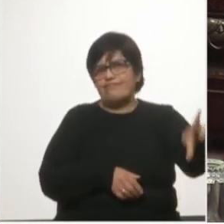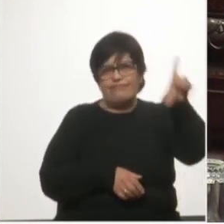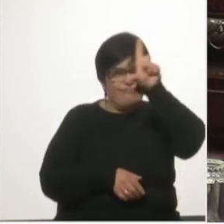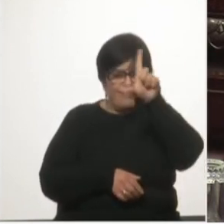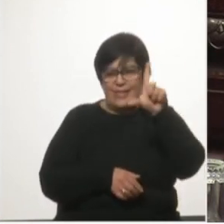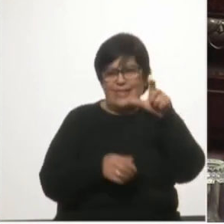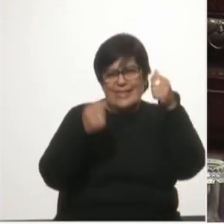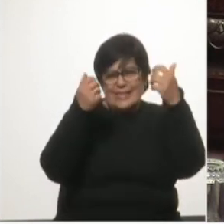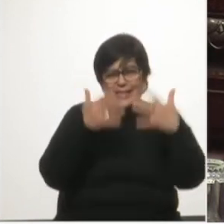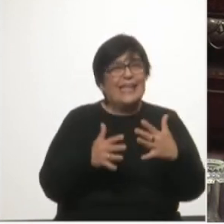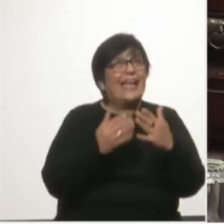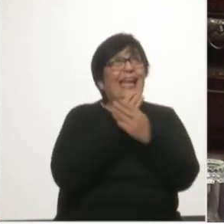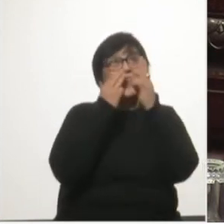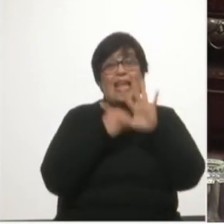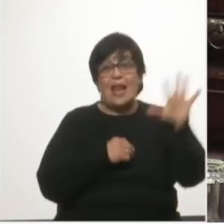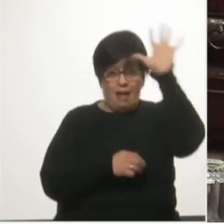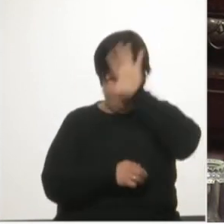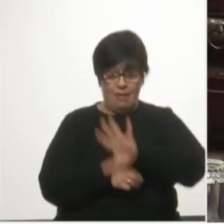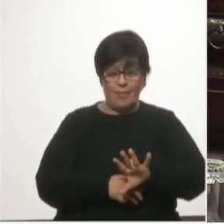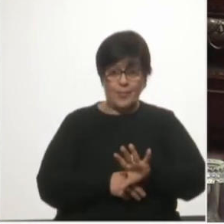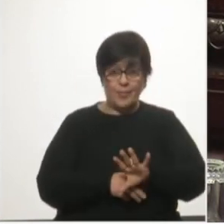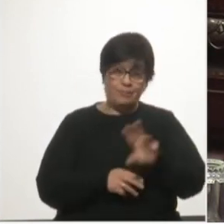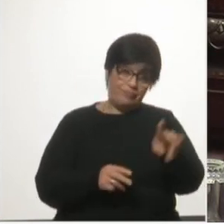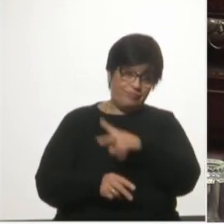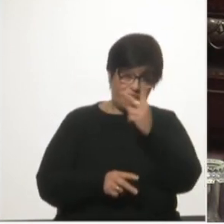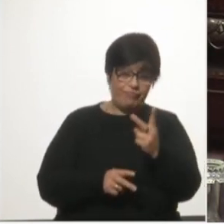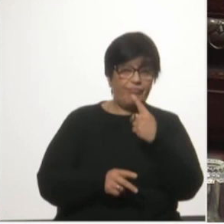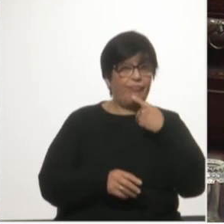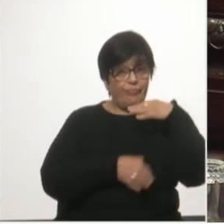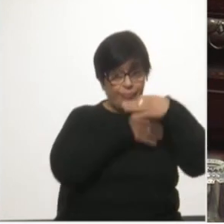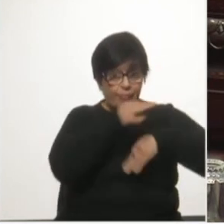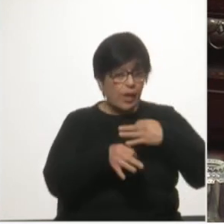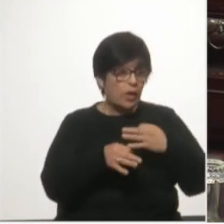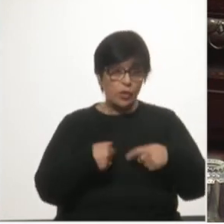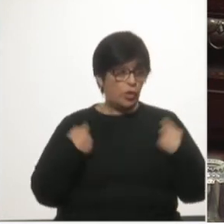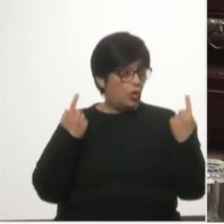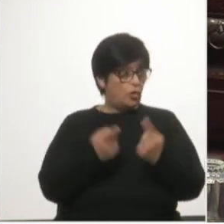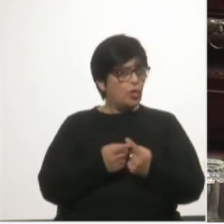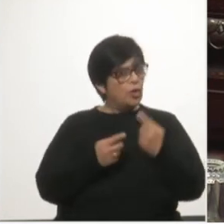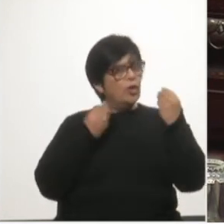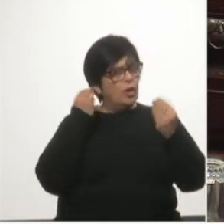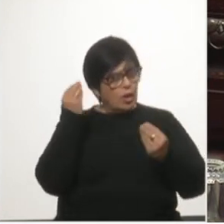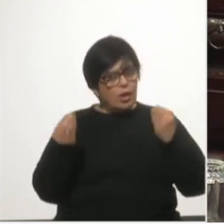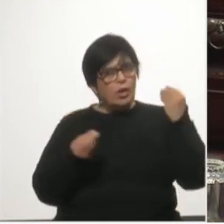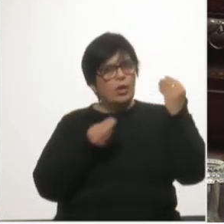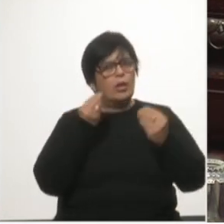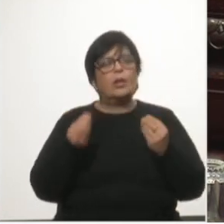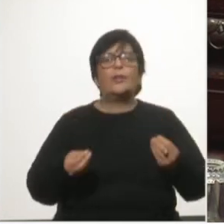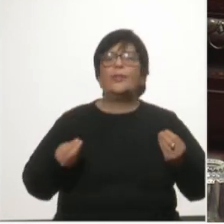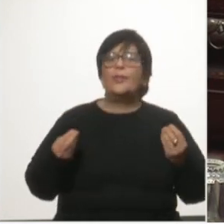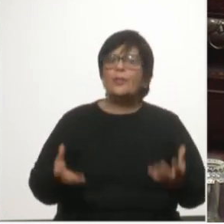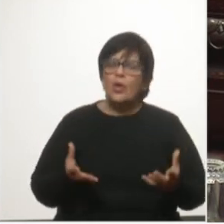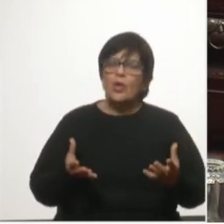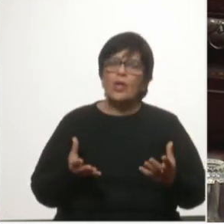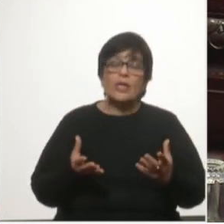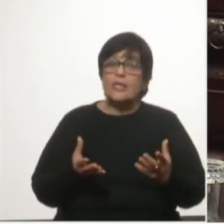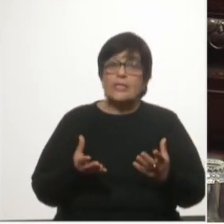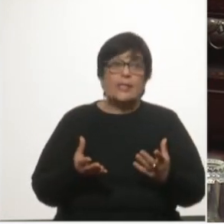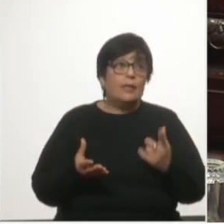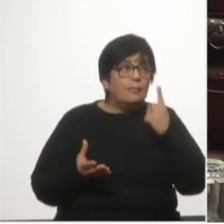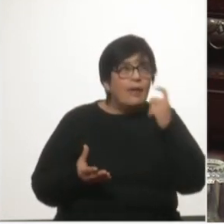logísticos a nivel país. El siguiente dijo nosotros estamos muy preocupados por el hecho de la no